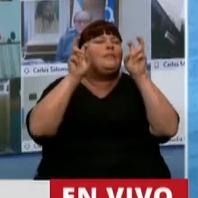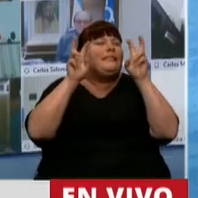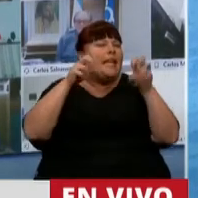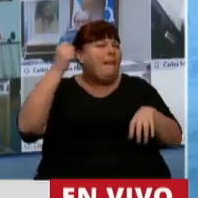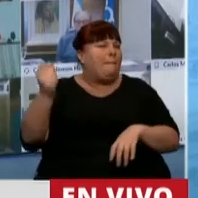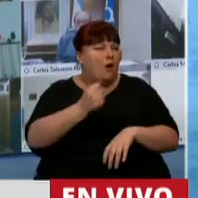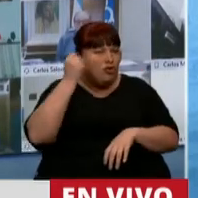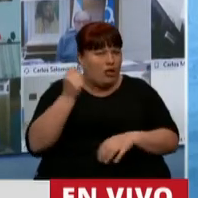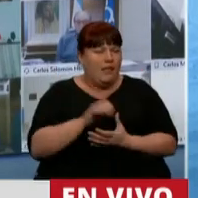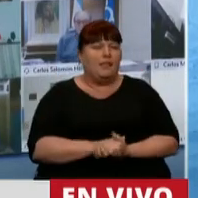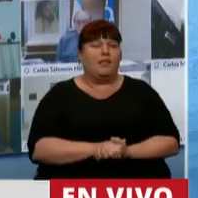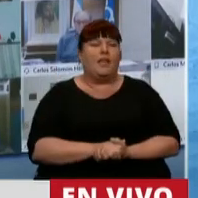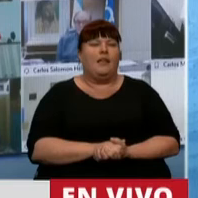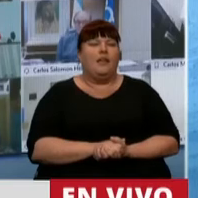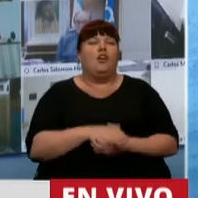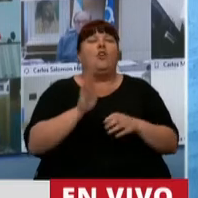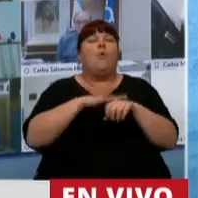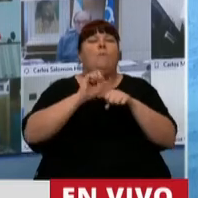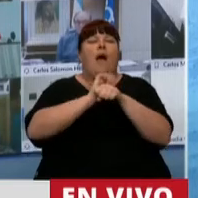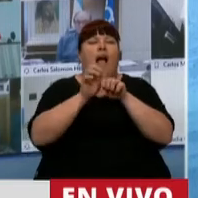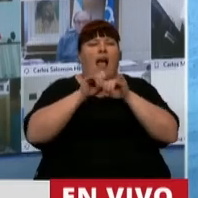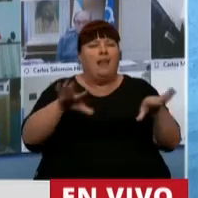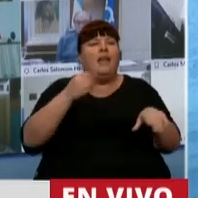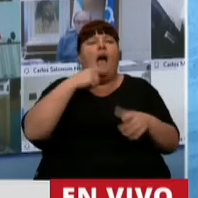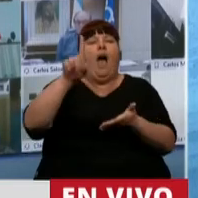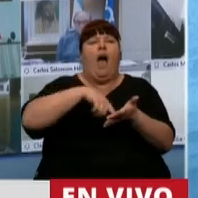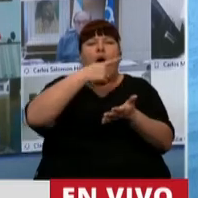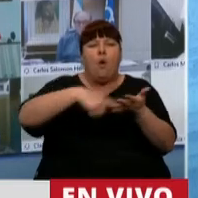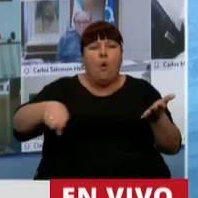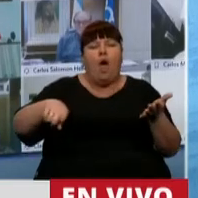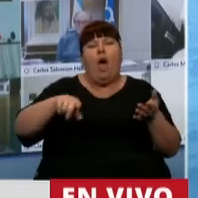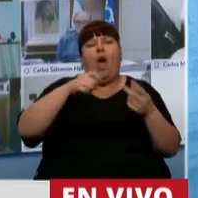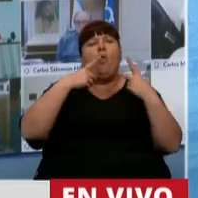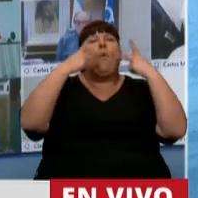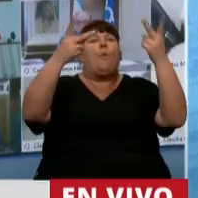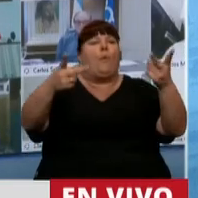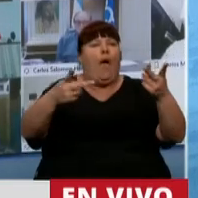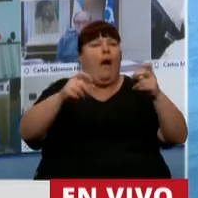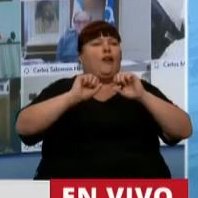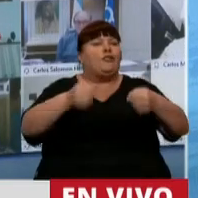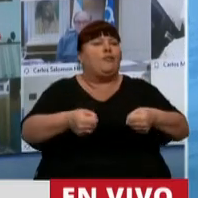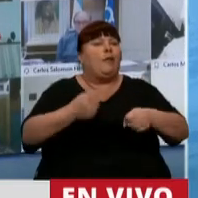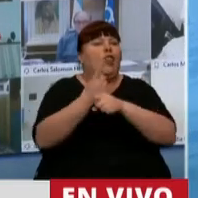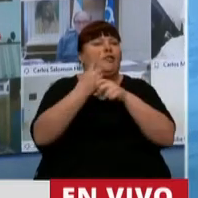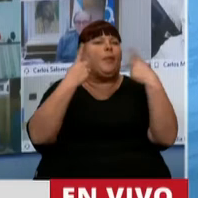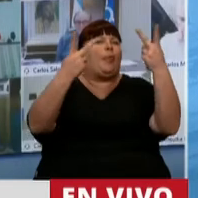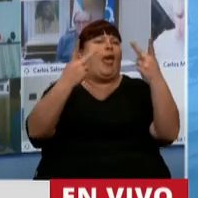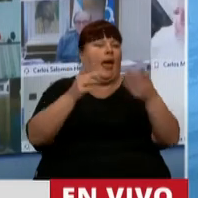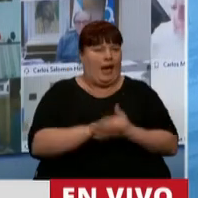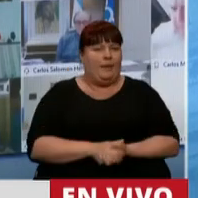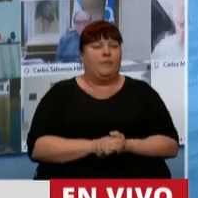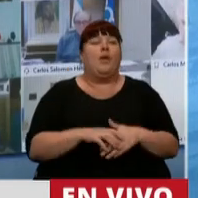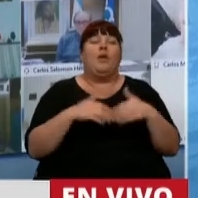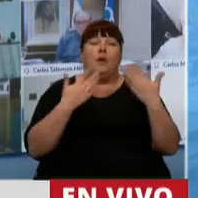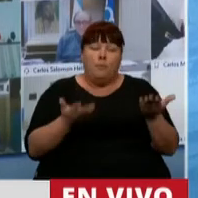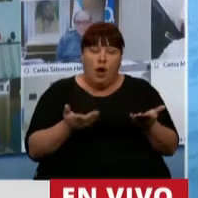muy importantes que tuvo la pandemia que fue la cancelación de aquellos viajes que no se pudieron realizar y para